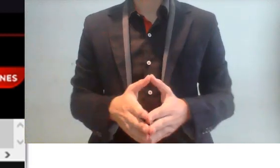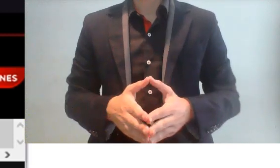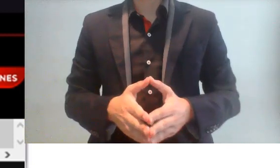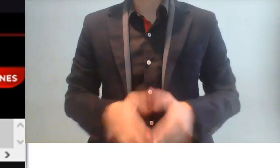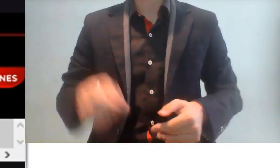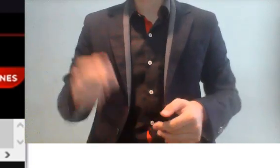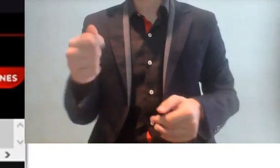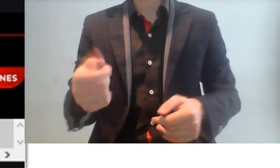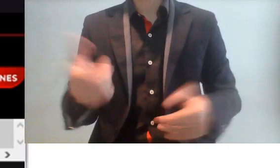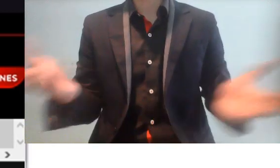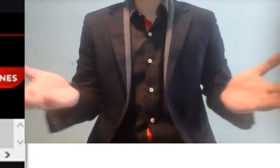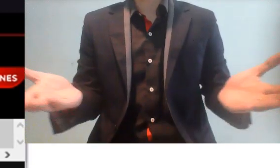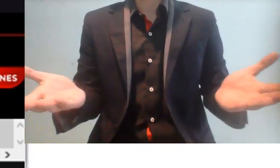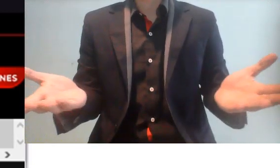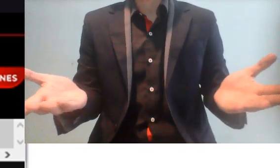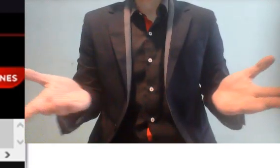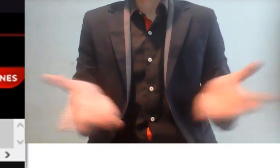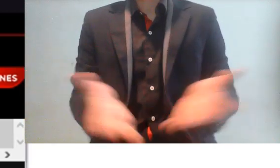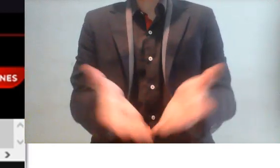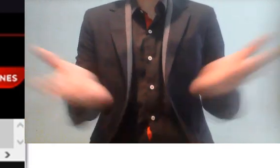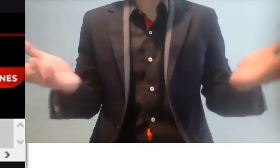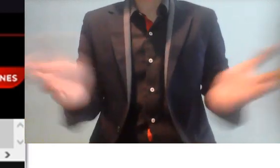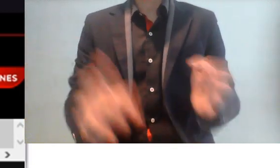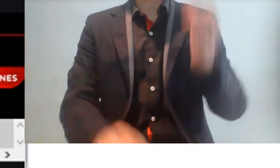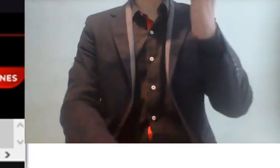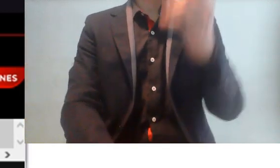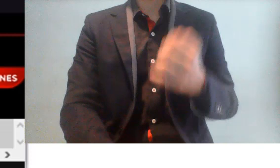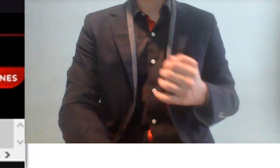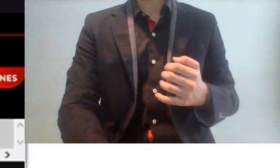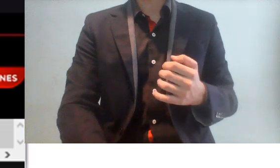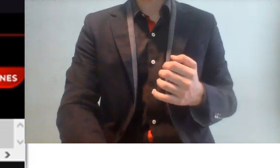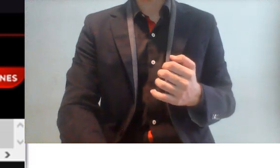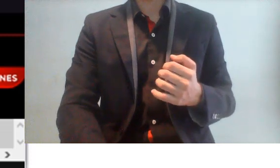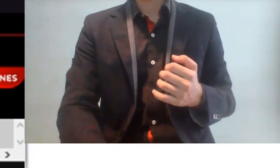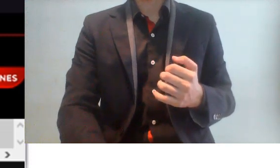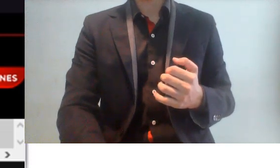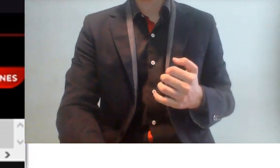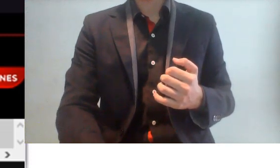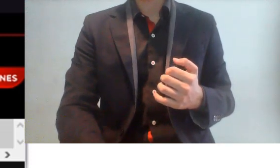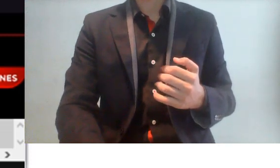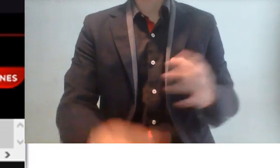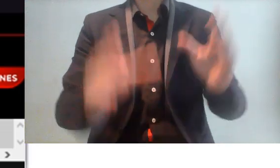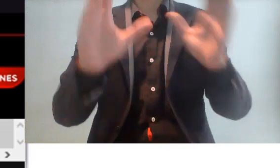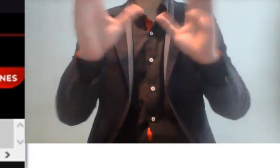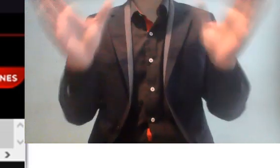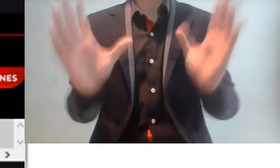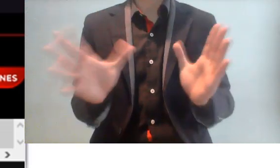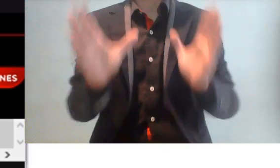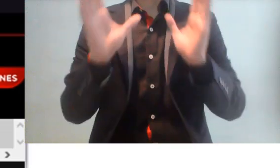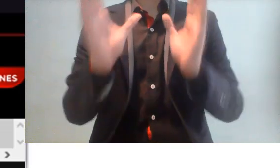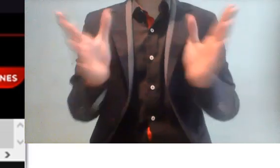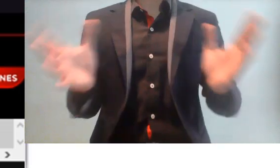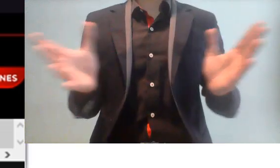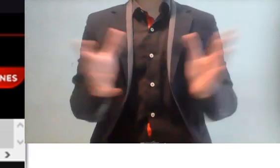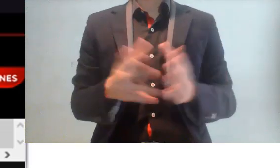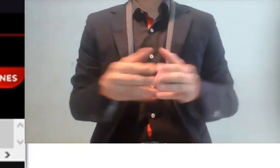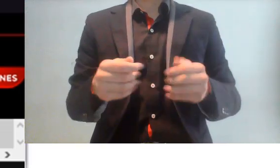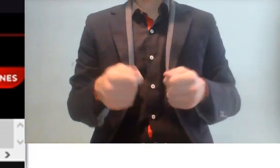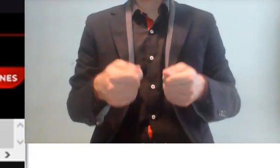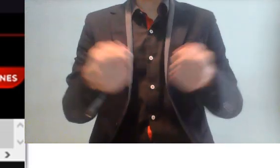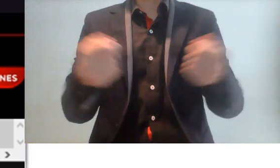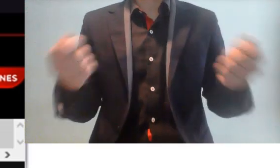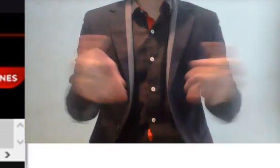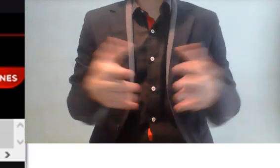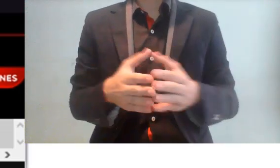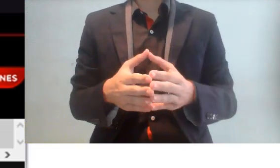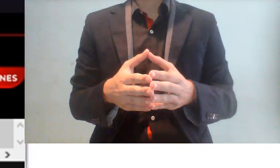dar pensiones complementarias a estos funcionarios. Y yo me pregunto, yo solamente hago la pequeña pregunta o